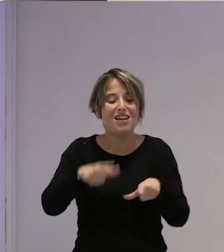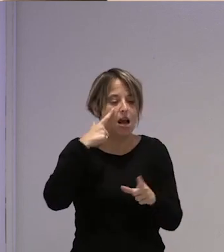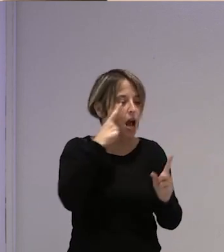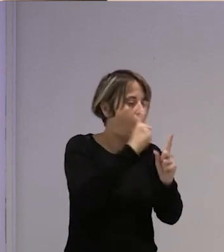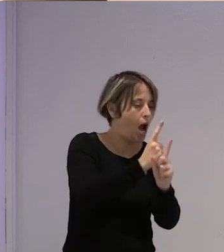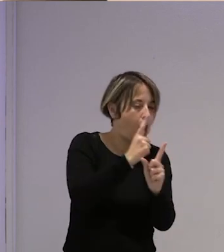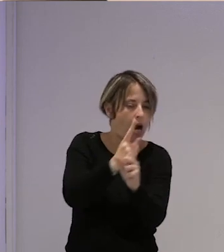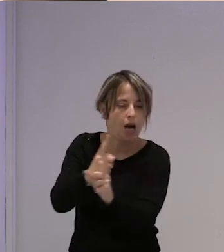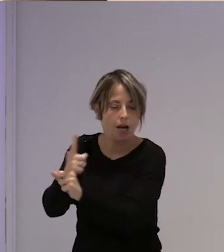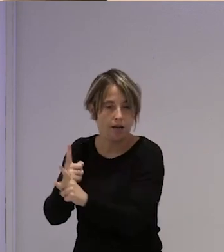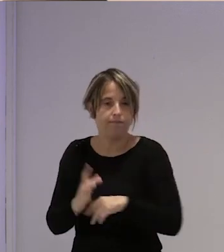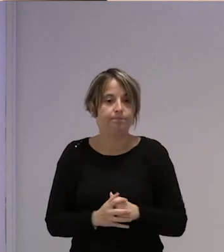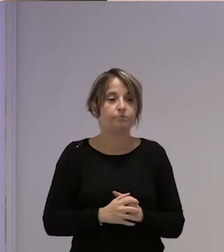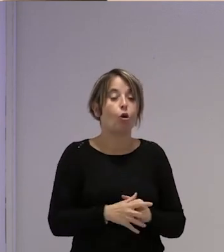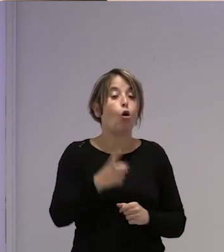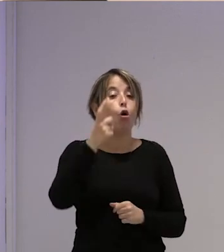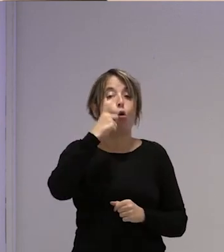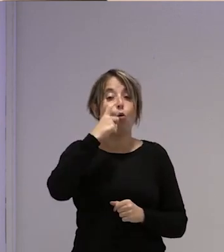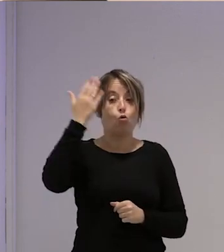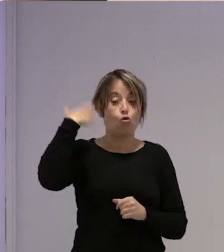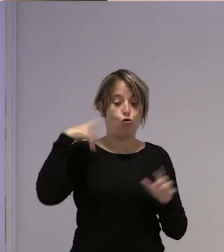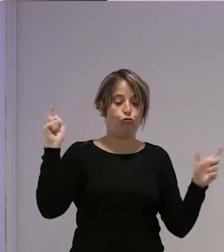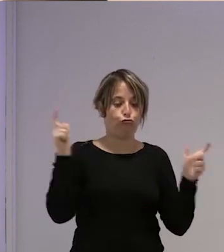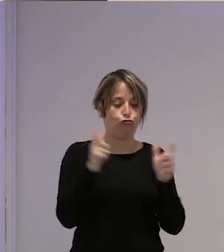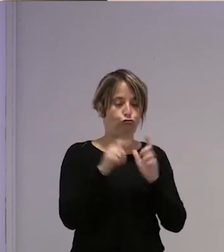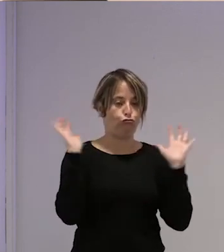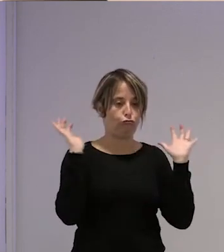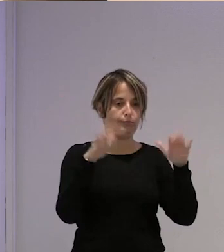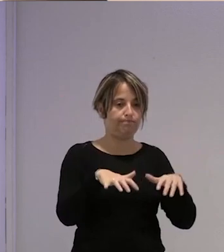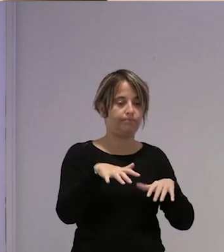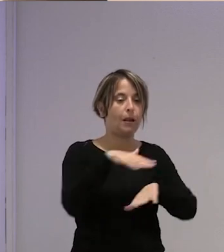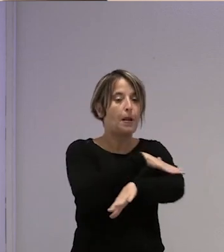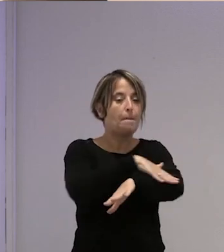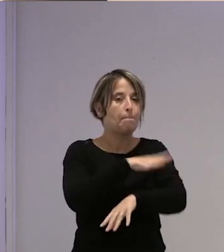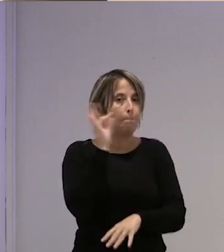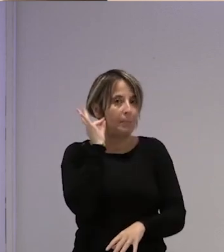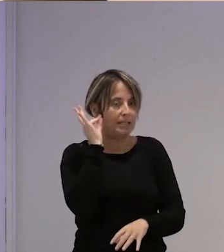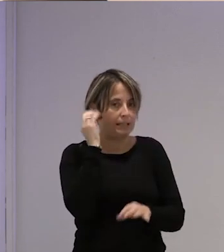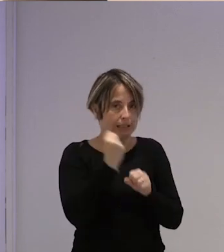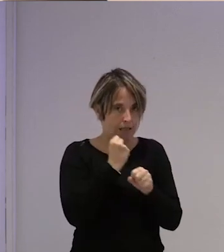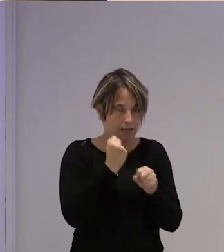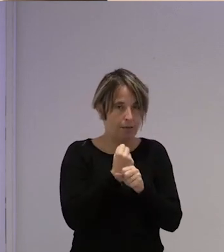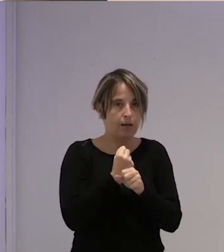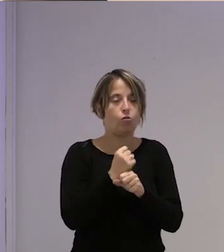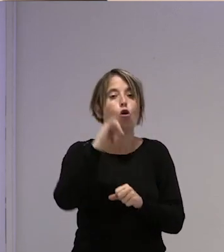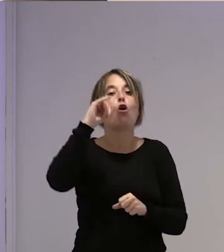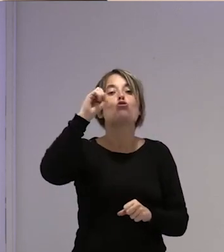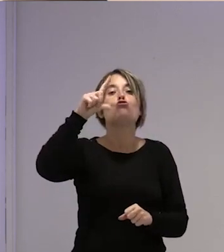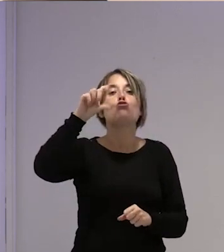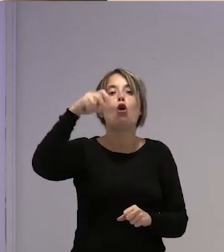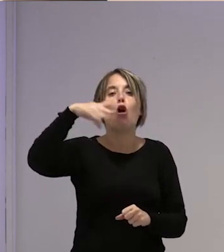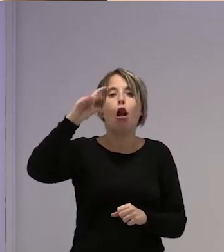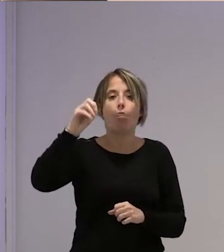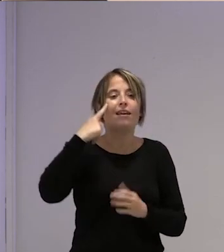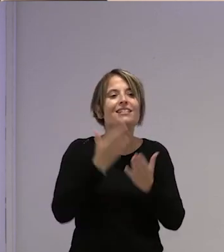y en junio os reunís con la ministra de trabajo con Yolanda Díaz y le